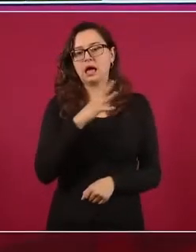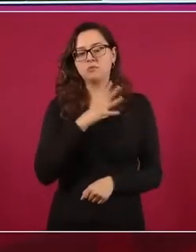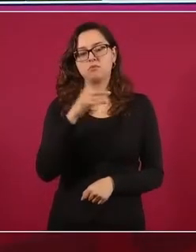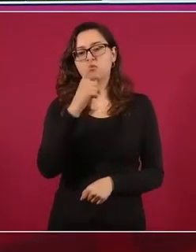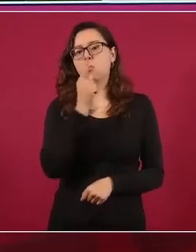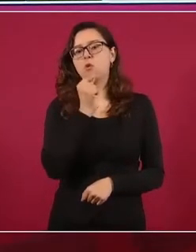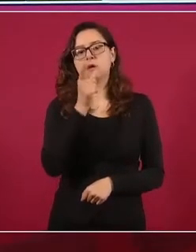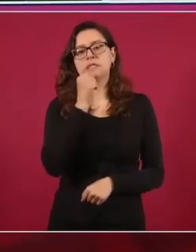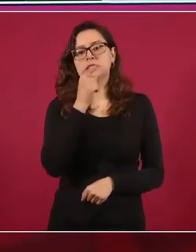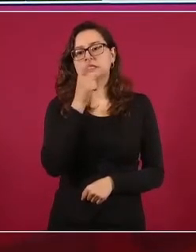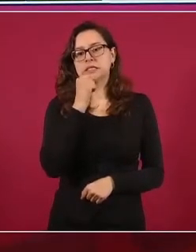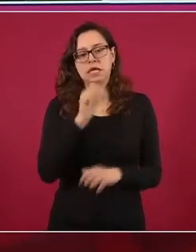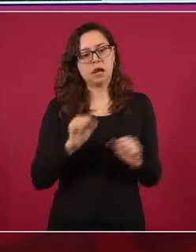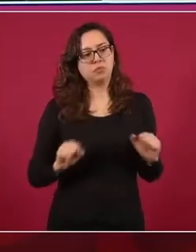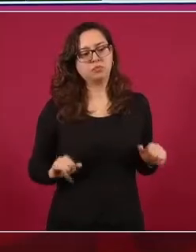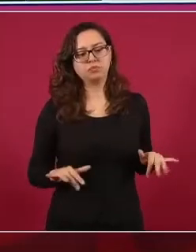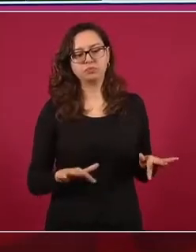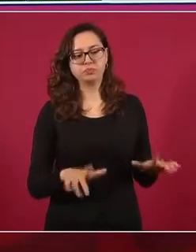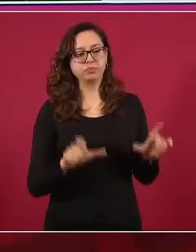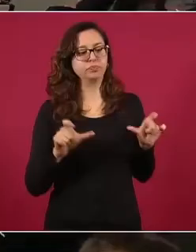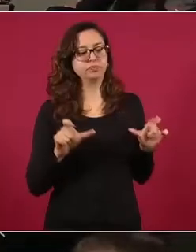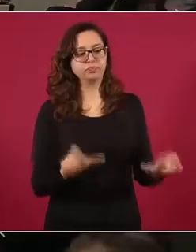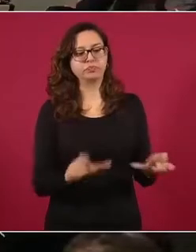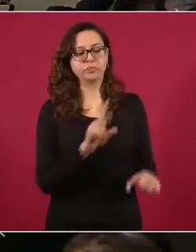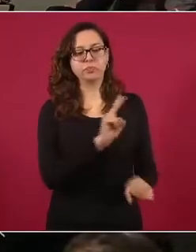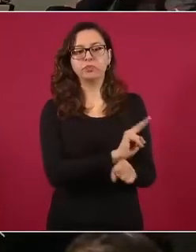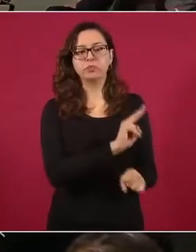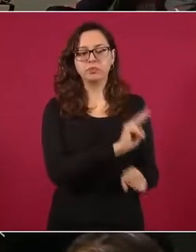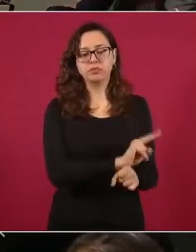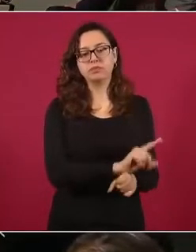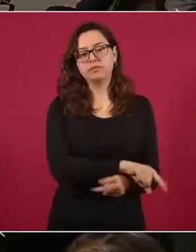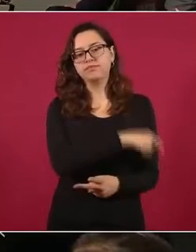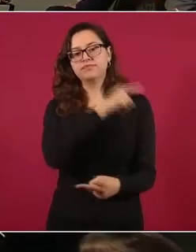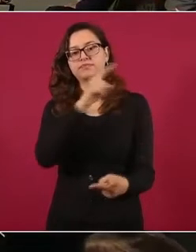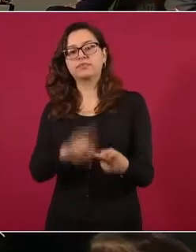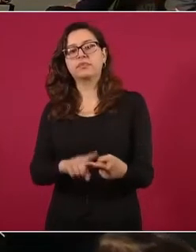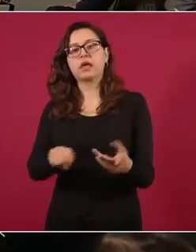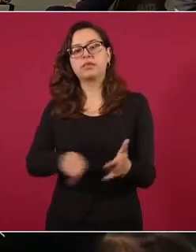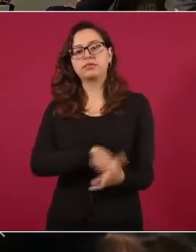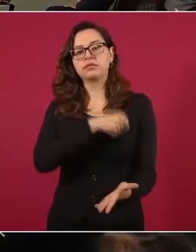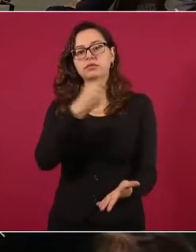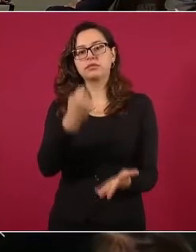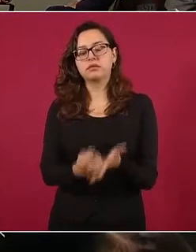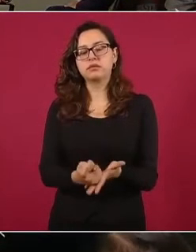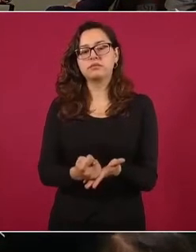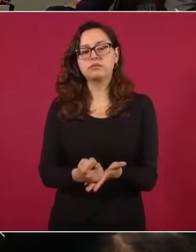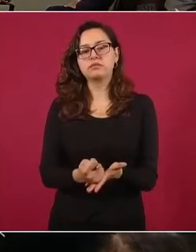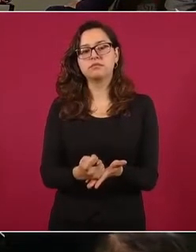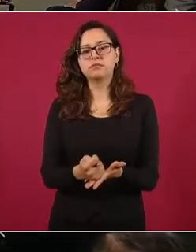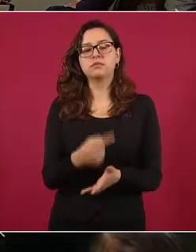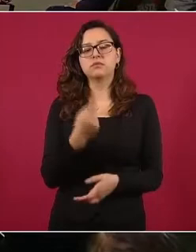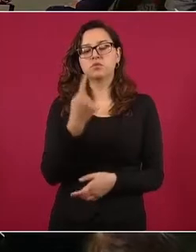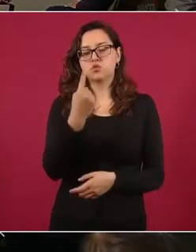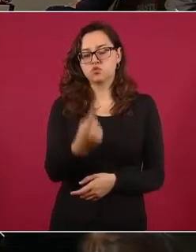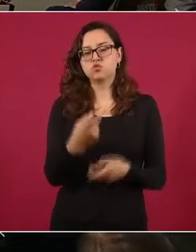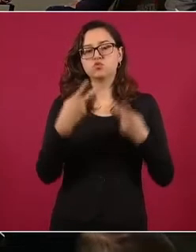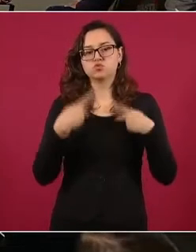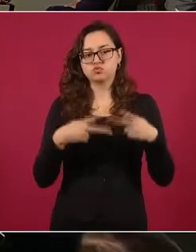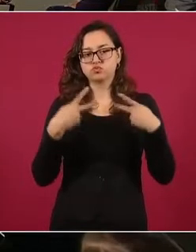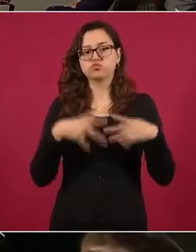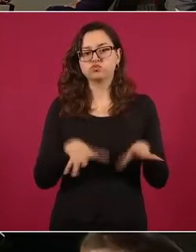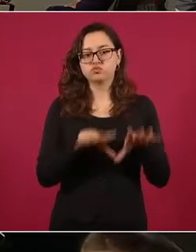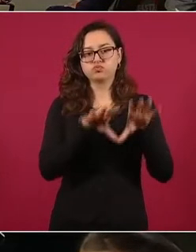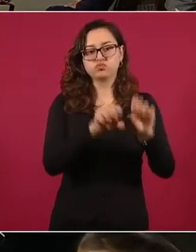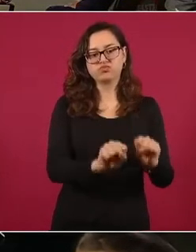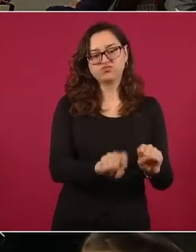hechos de San José de Gracia en Michoacán. En Río Bravo, Tamaulipas, un agresor detenido, otro fallecido